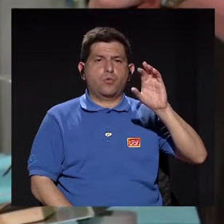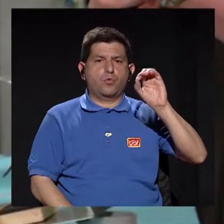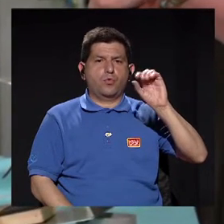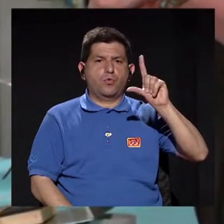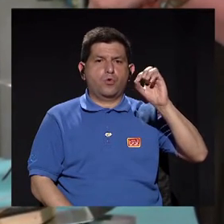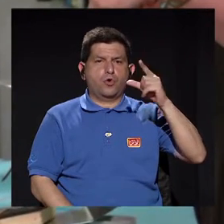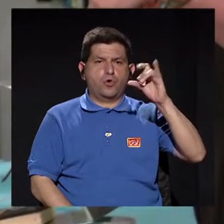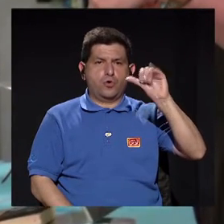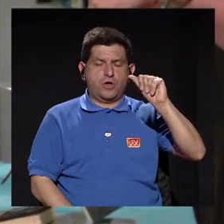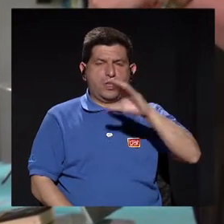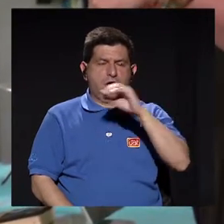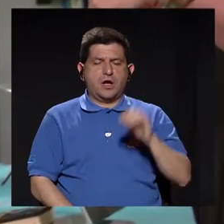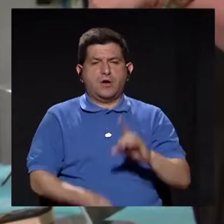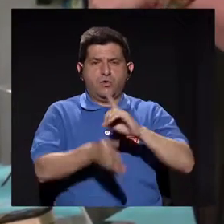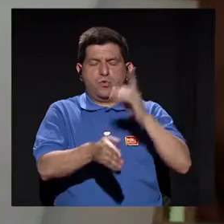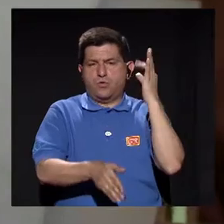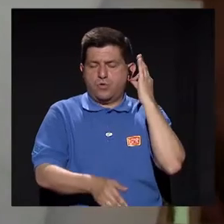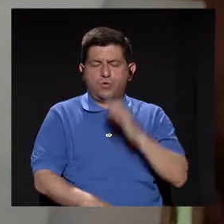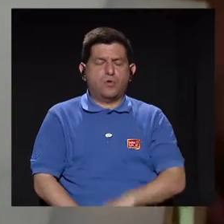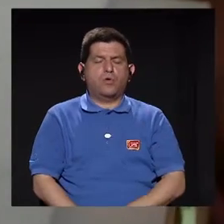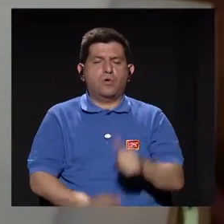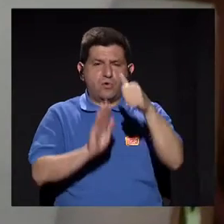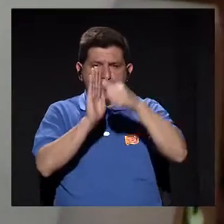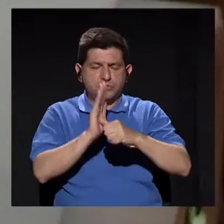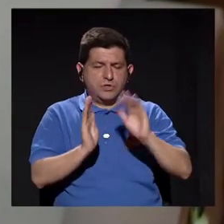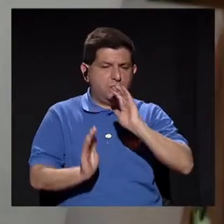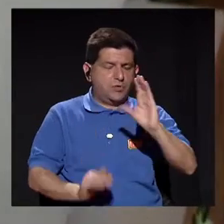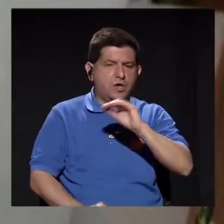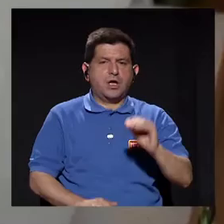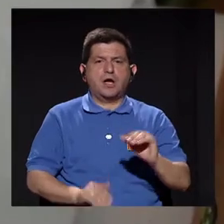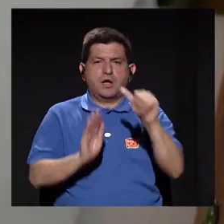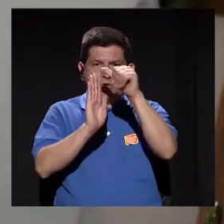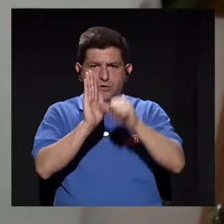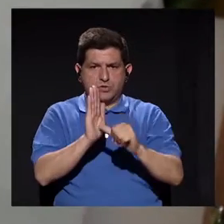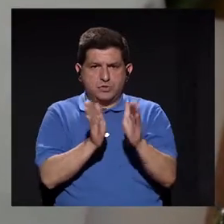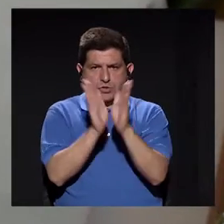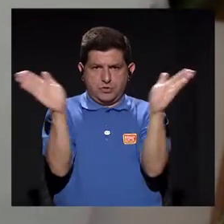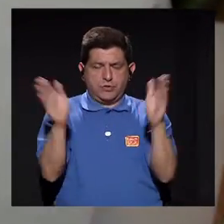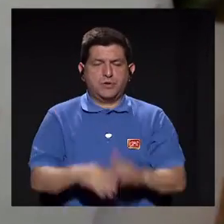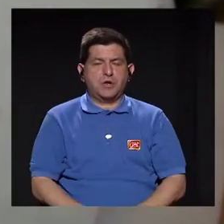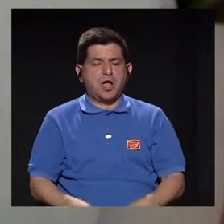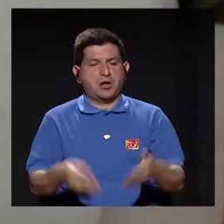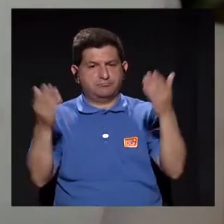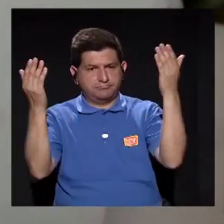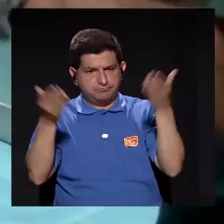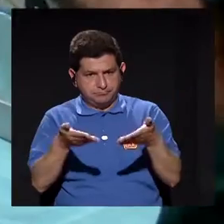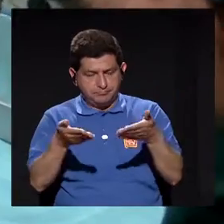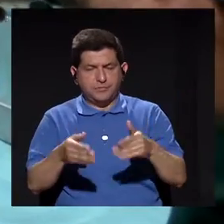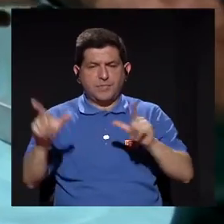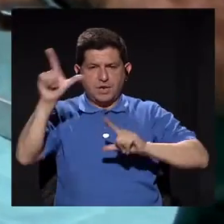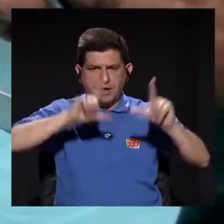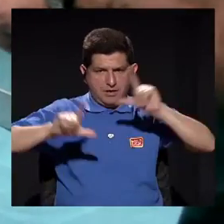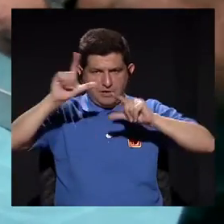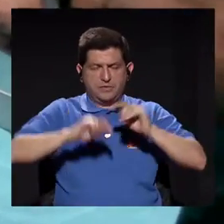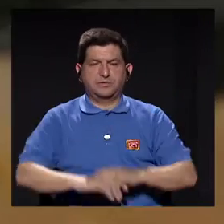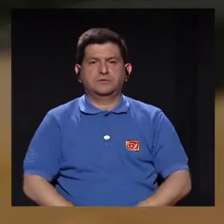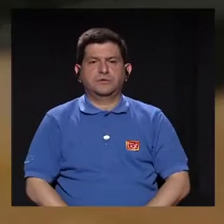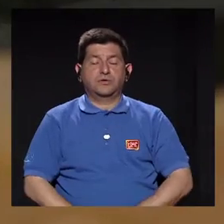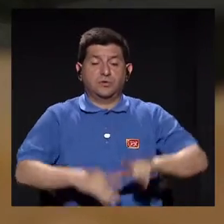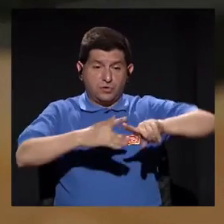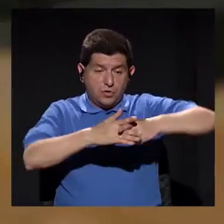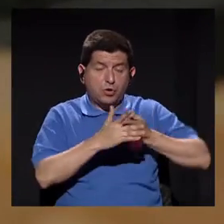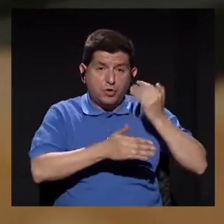están en ginecología, que están en cirugía pediátrica y en cirugía general, los recibimos en el laboratorio con el fin